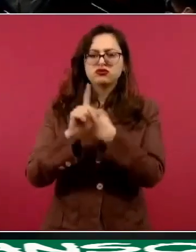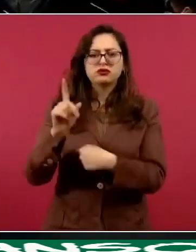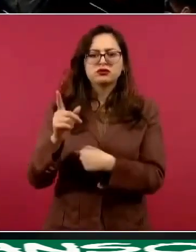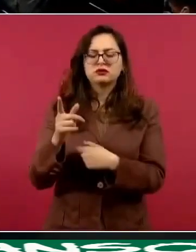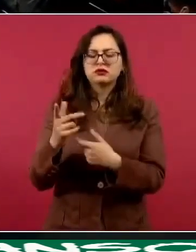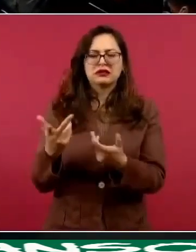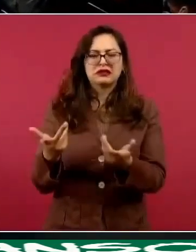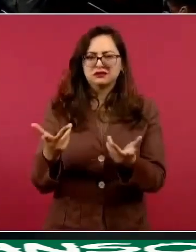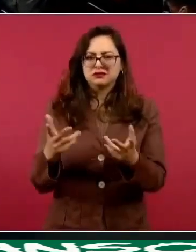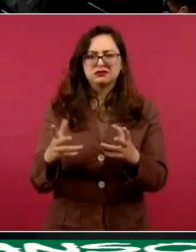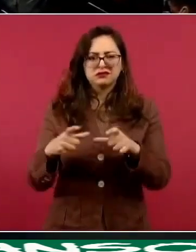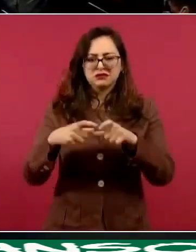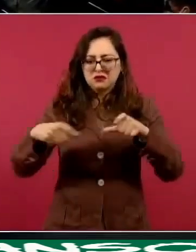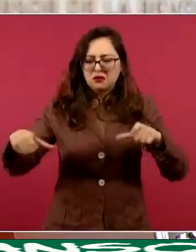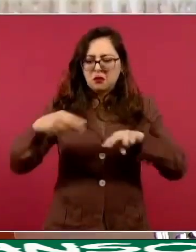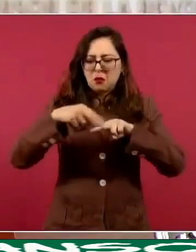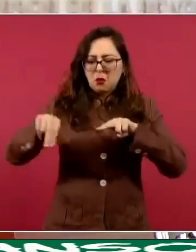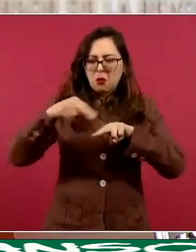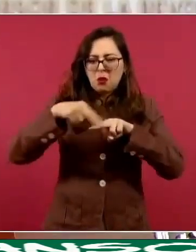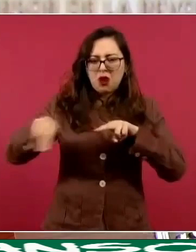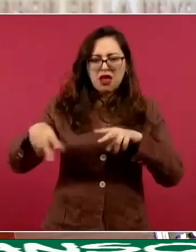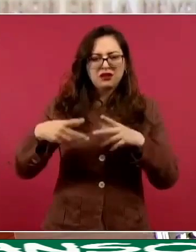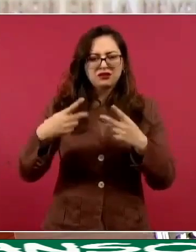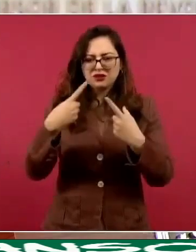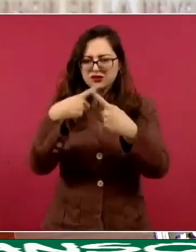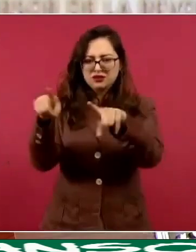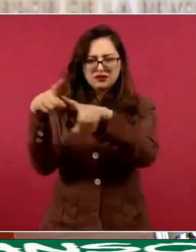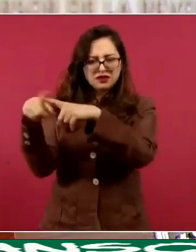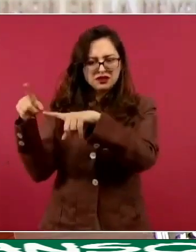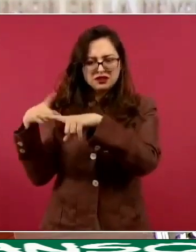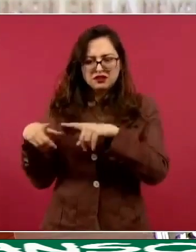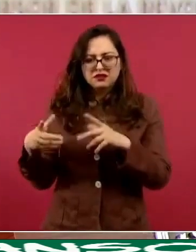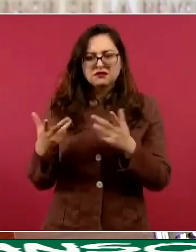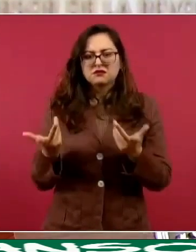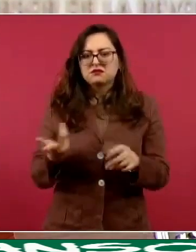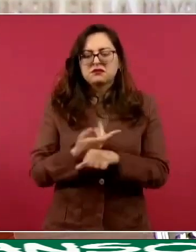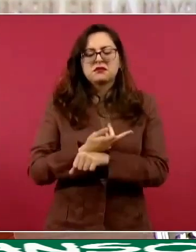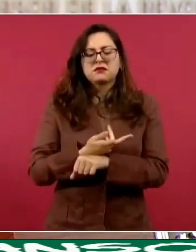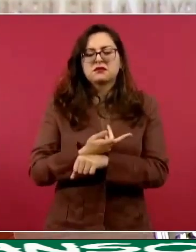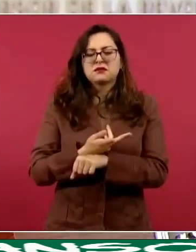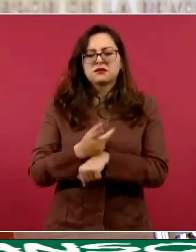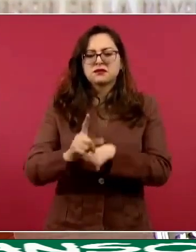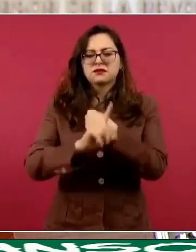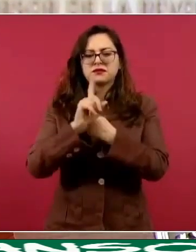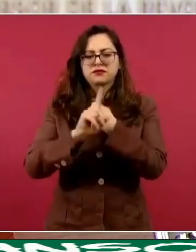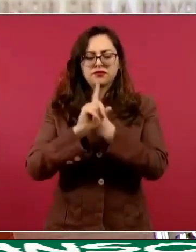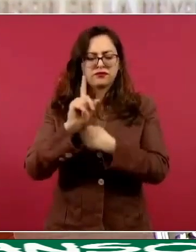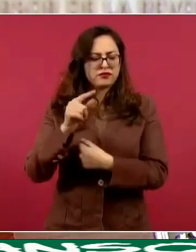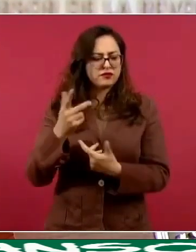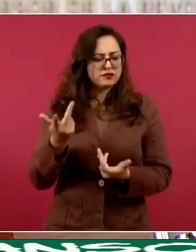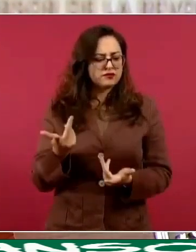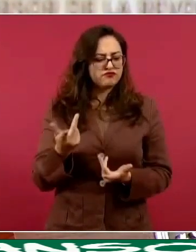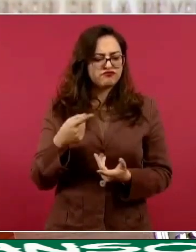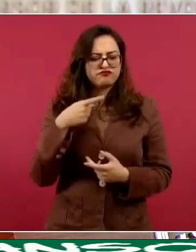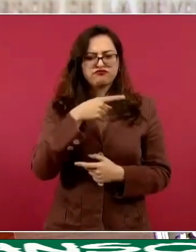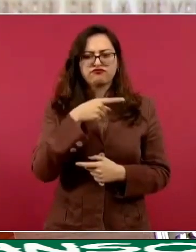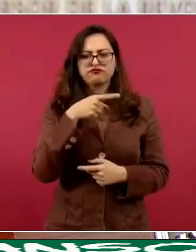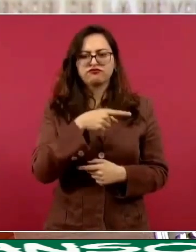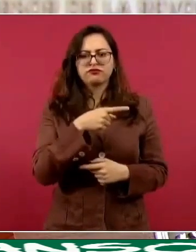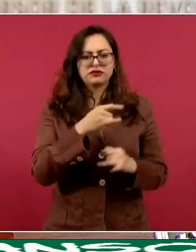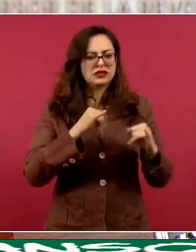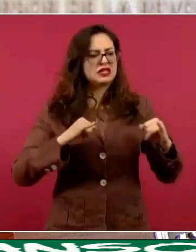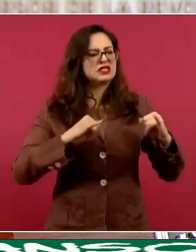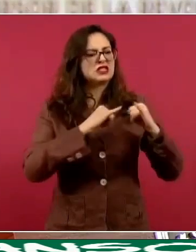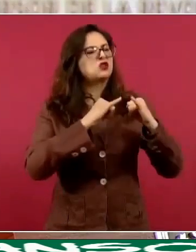cómo se llama la institución esa de